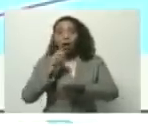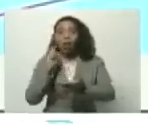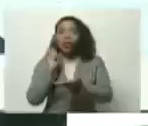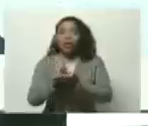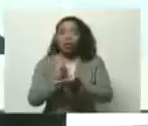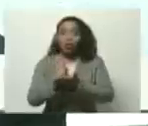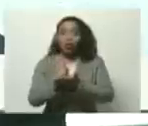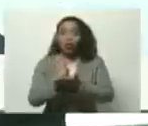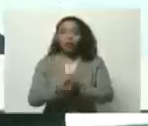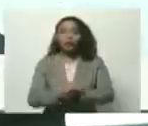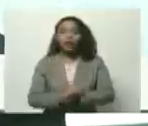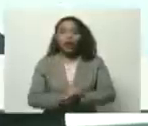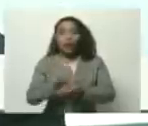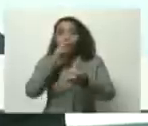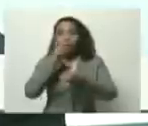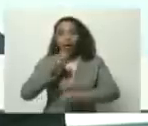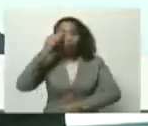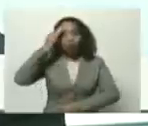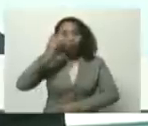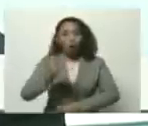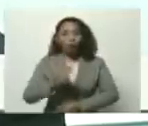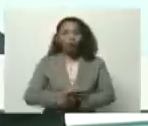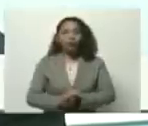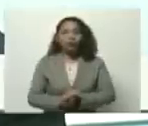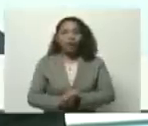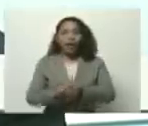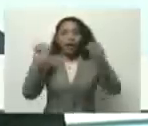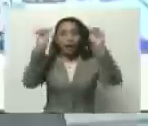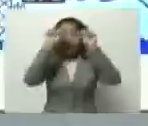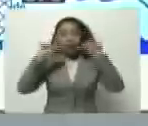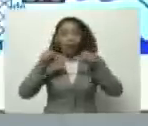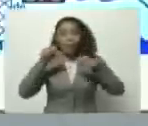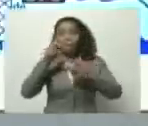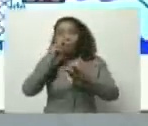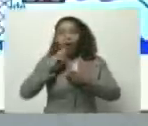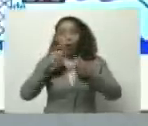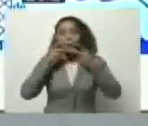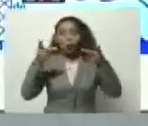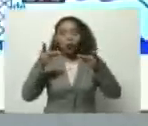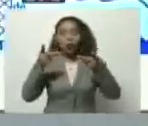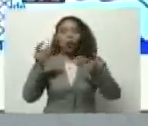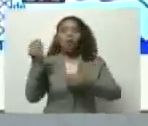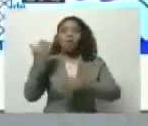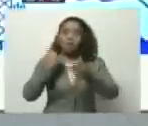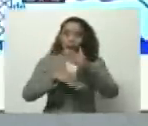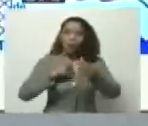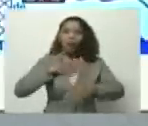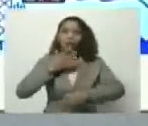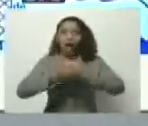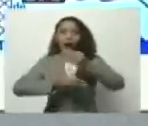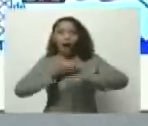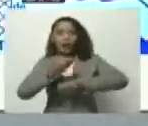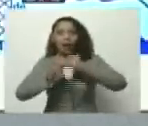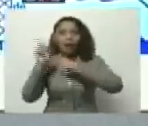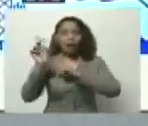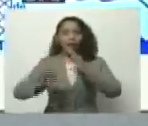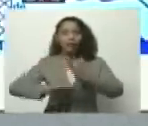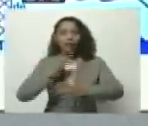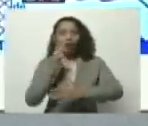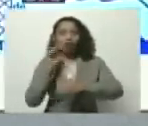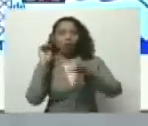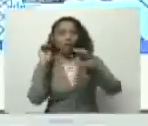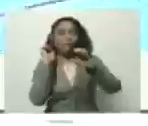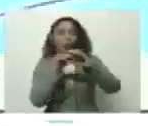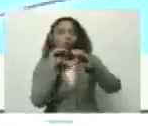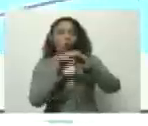Banfán. Bueno, a través del sistema de la banca pública vamos a poder ejecutar este fondo de financiamiento